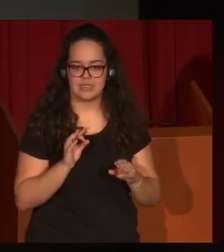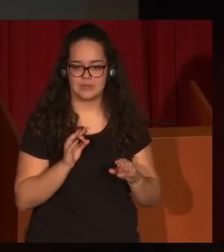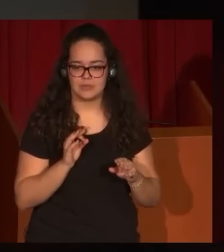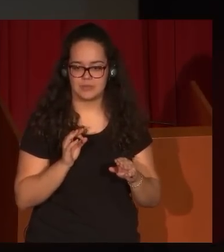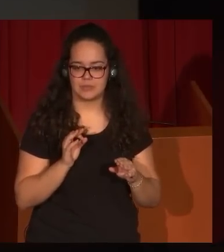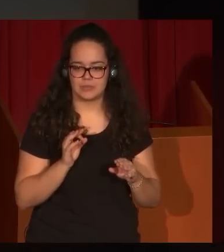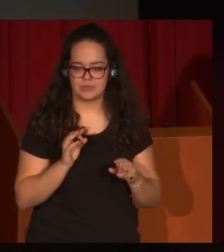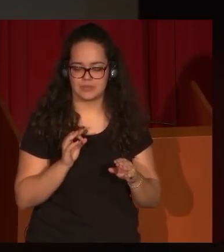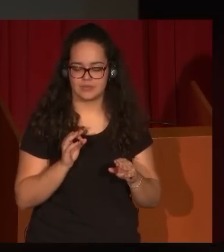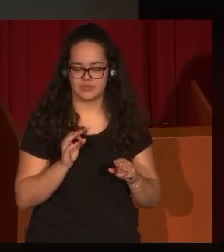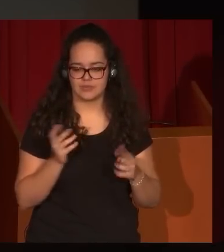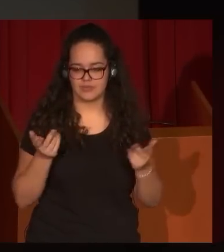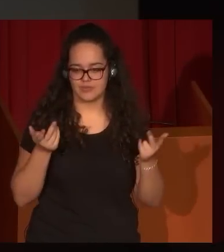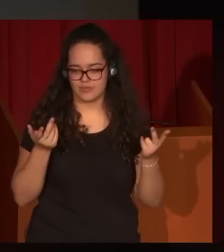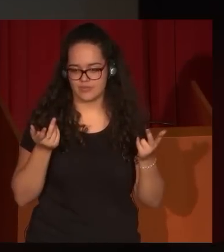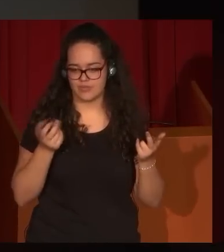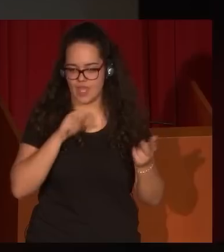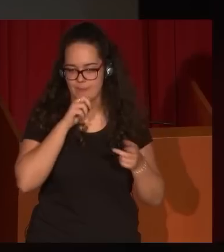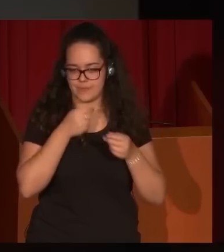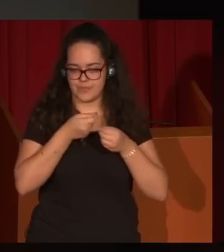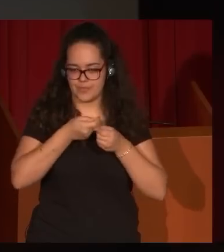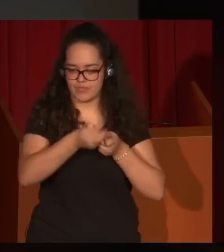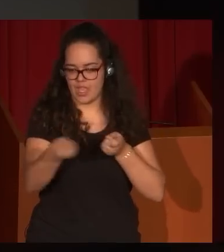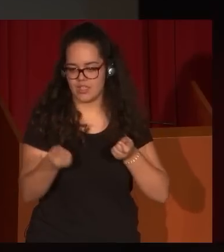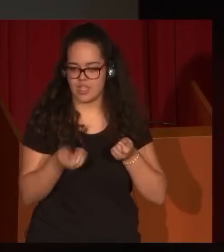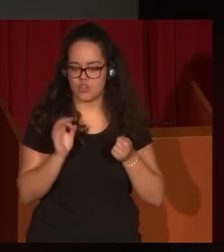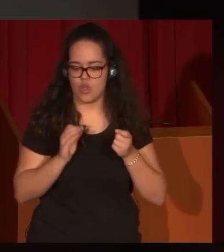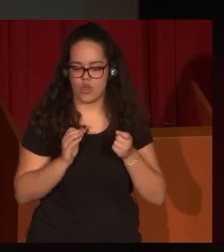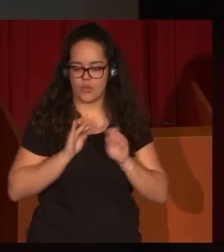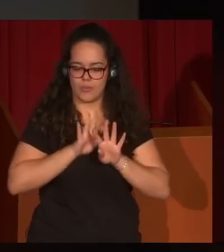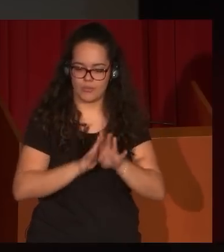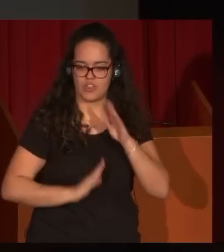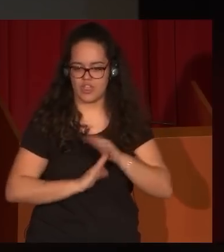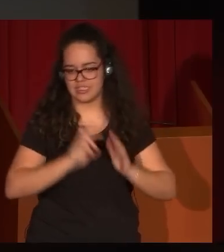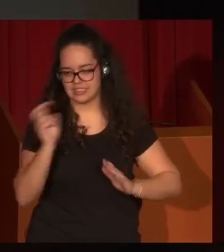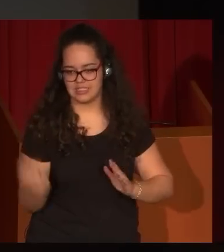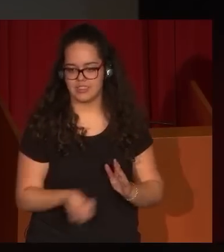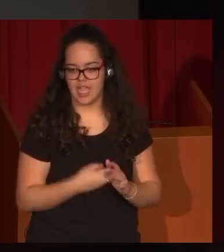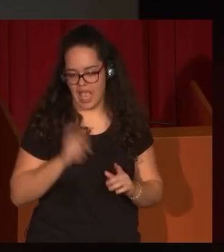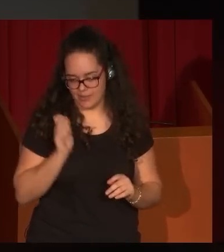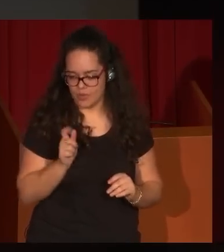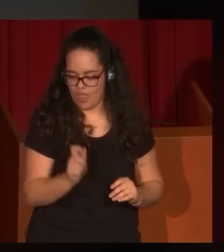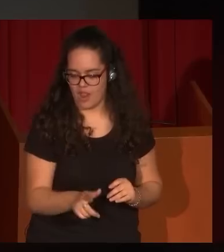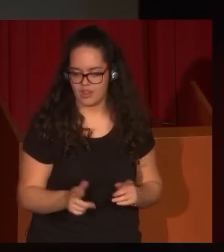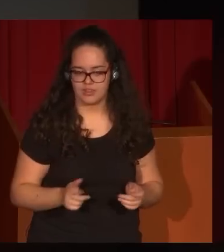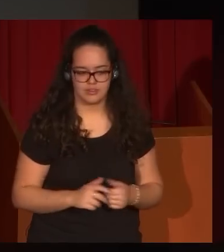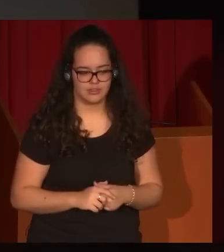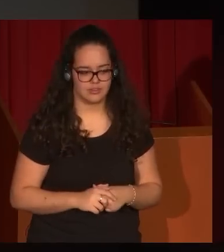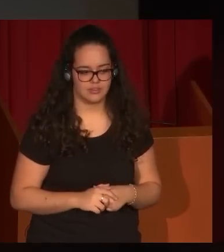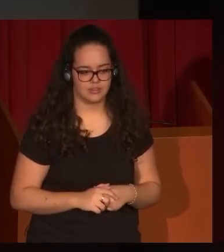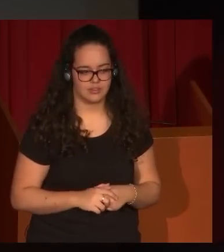las riñas en las procesiones son bastante habituales. En ese sentido hay que decir en honor a la verdad que